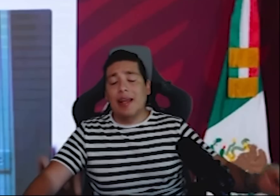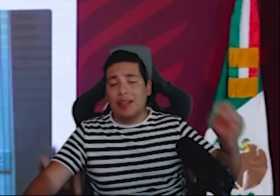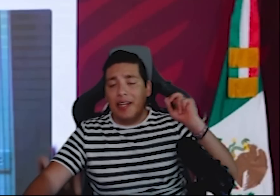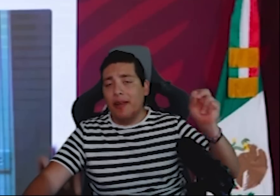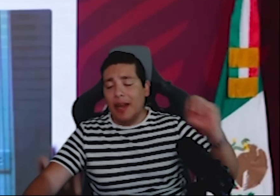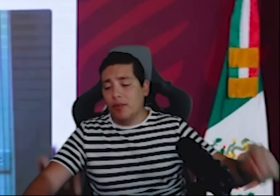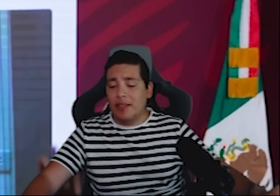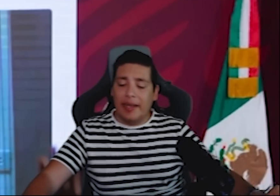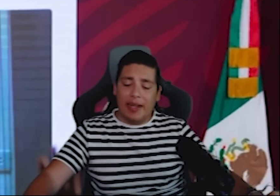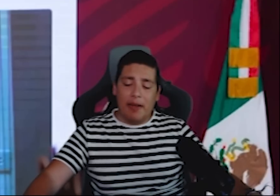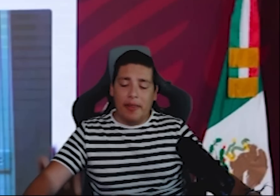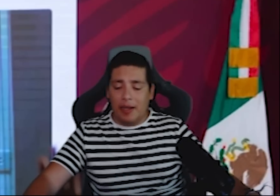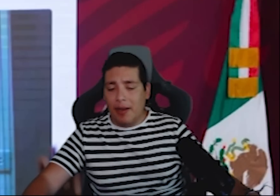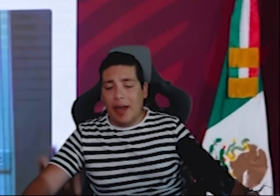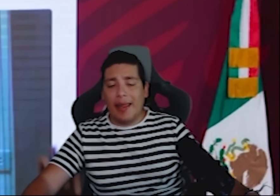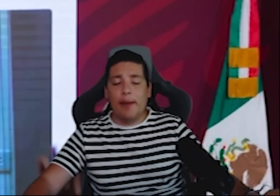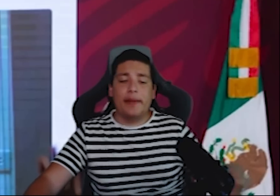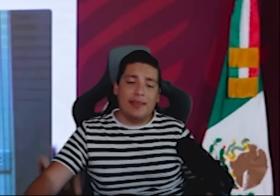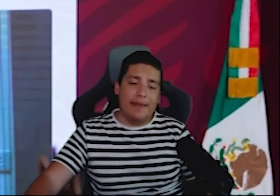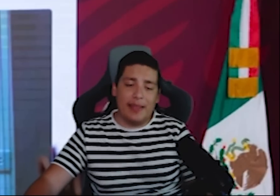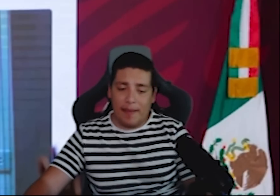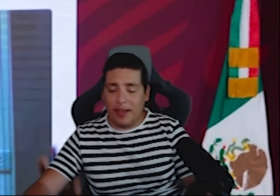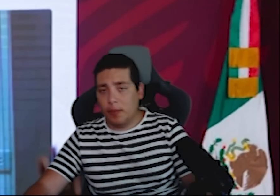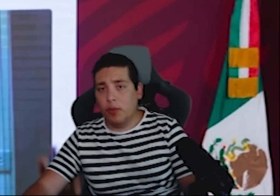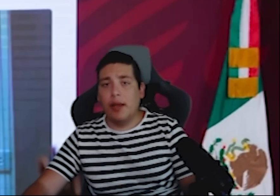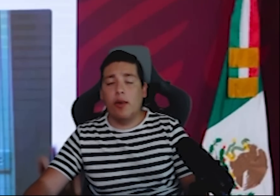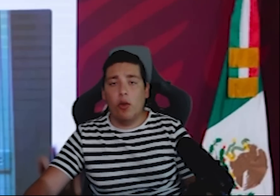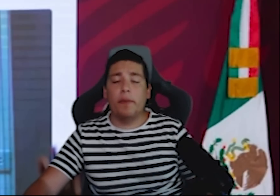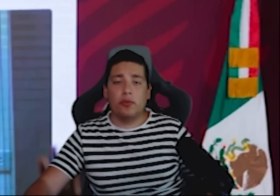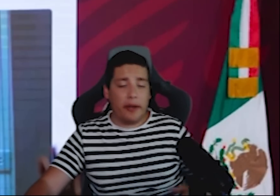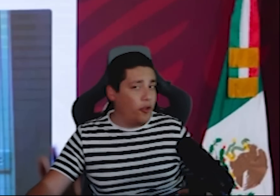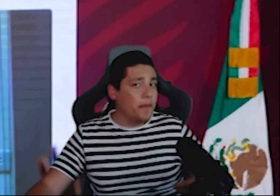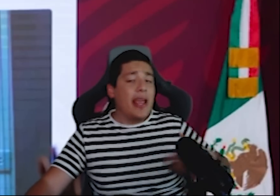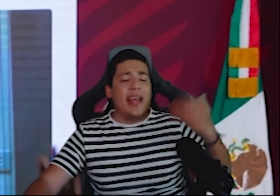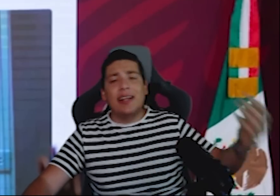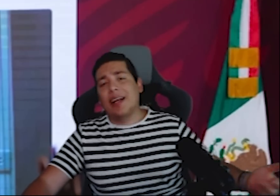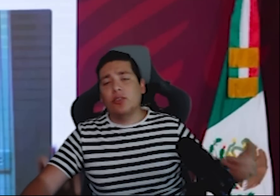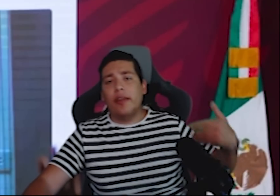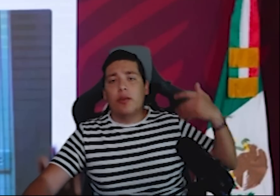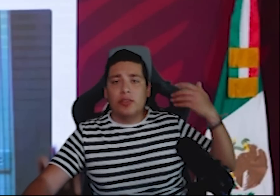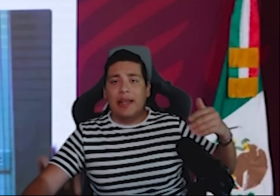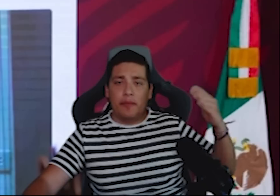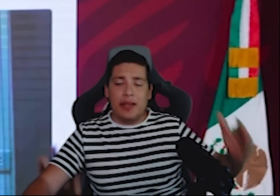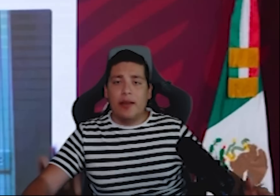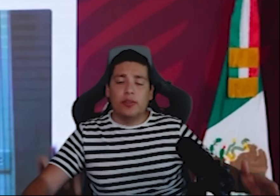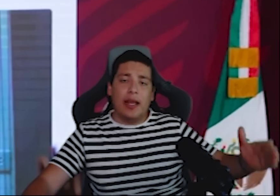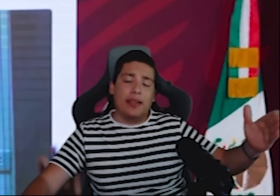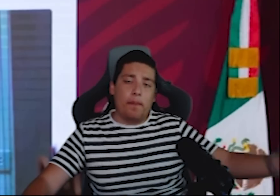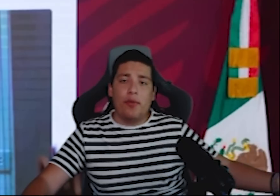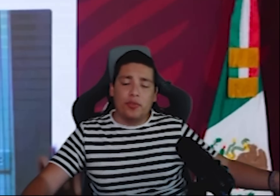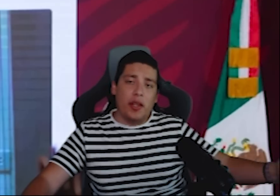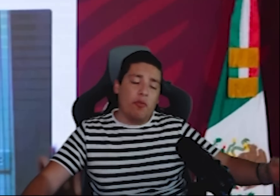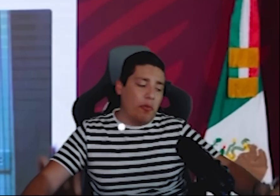que familia terrible la noticia que acaba de revelar el presidente Andrés Manuel López Obrador en el caso de los 10 mineros